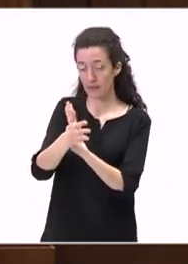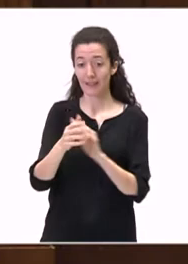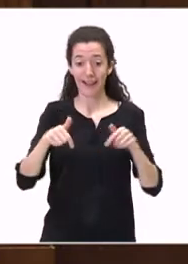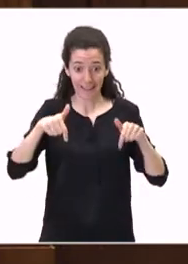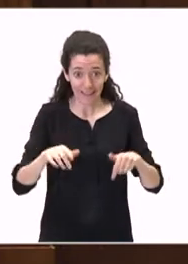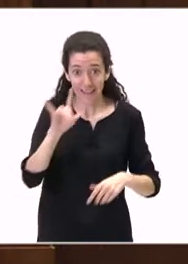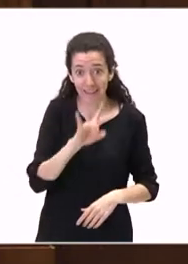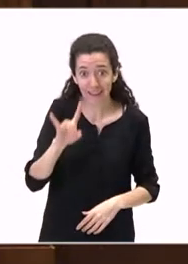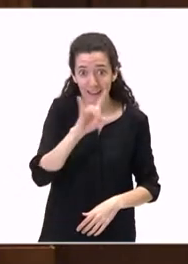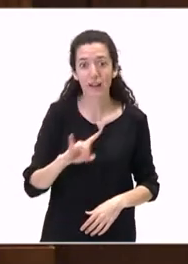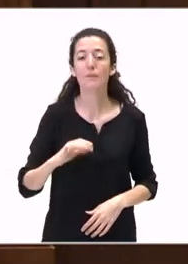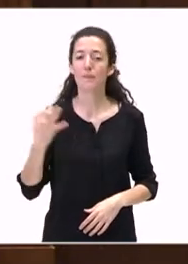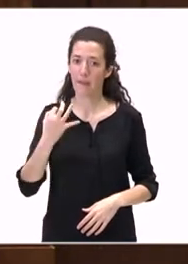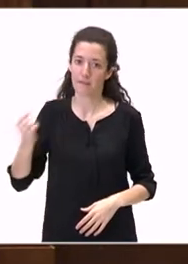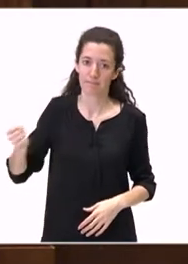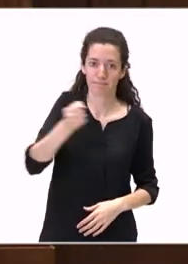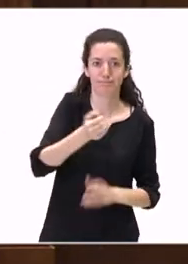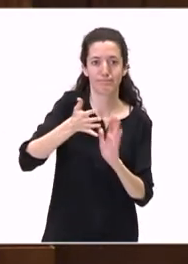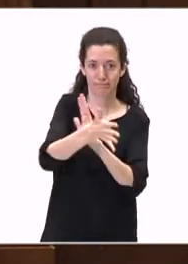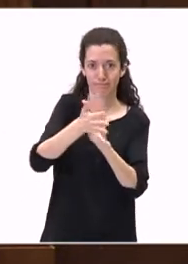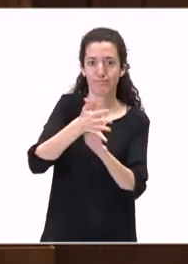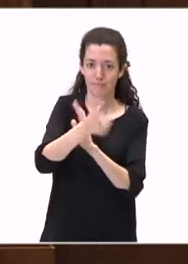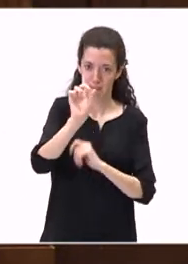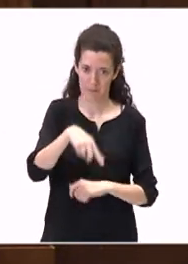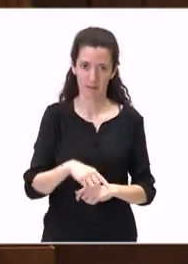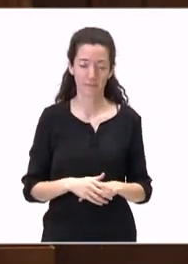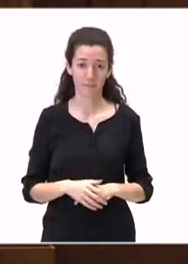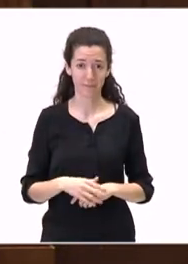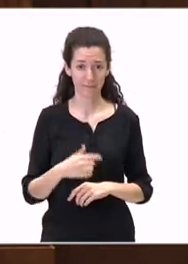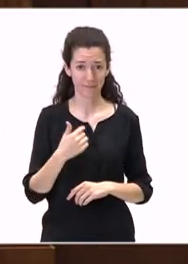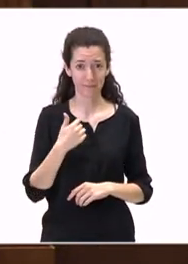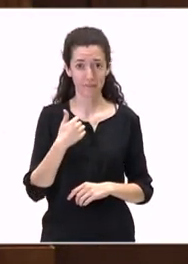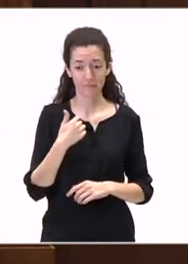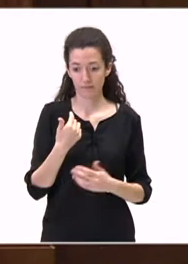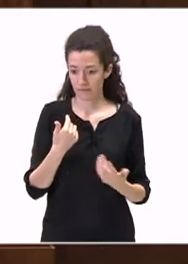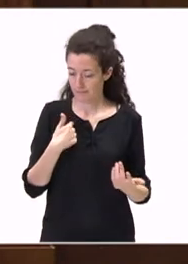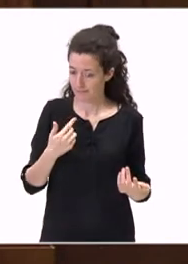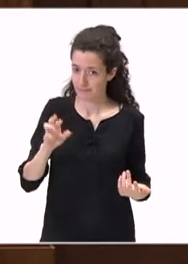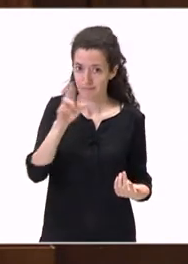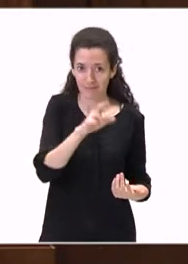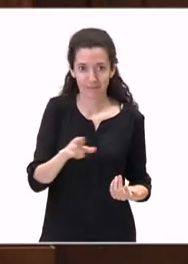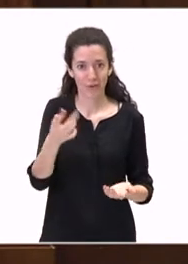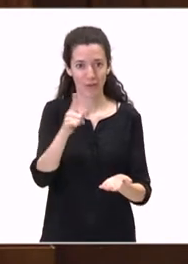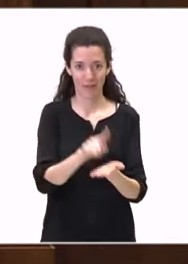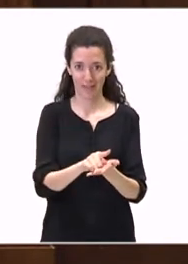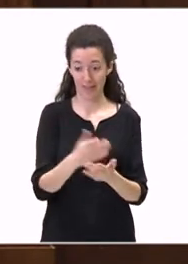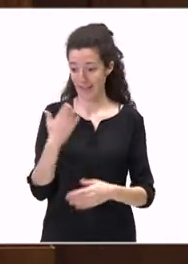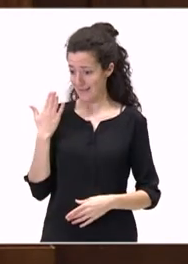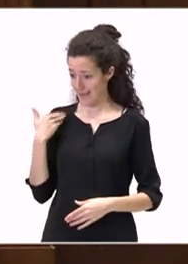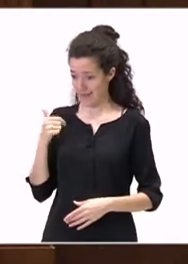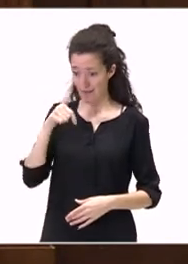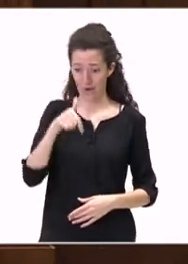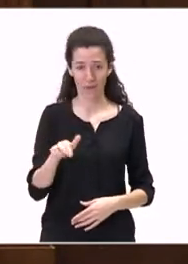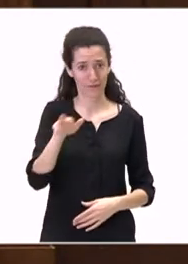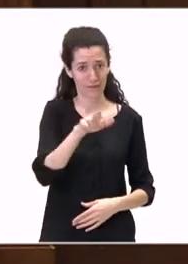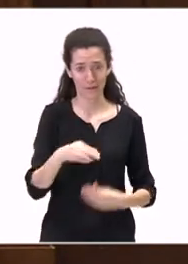Lo tienen que explicar en Canarias. Y creo que, diciendo eso, vuelvo a repetir lo que dije ayer. Después de